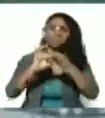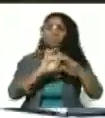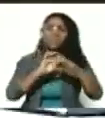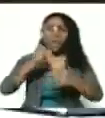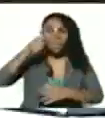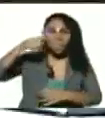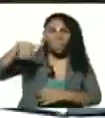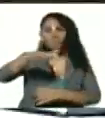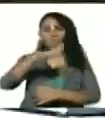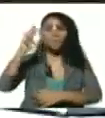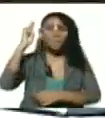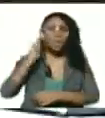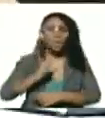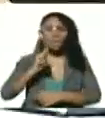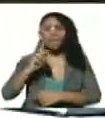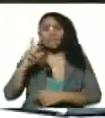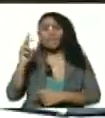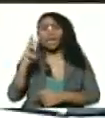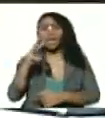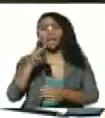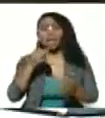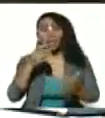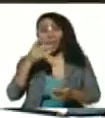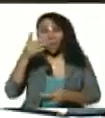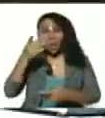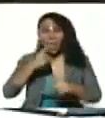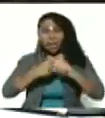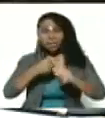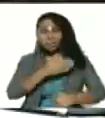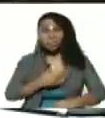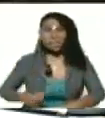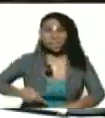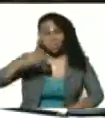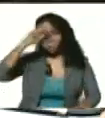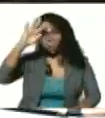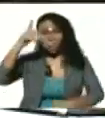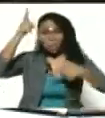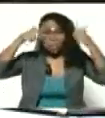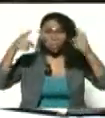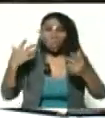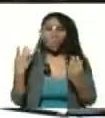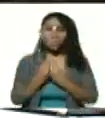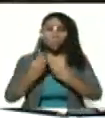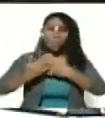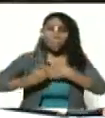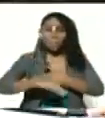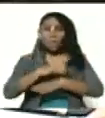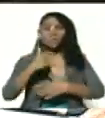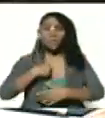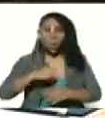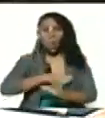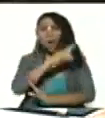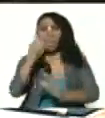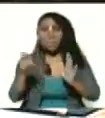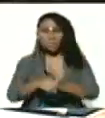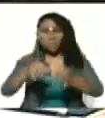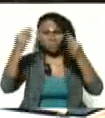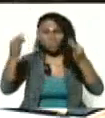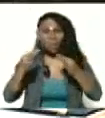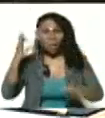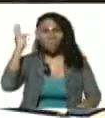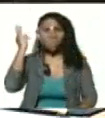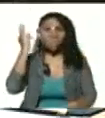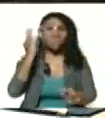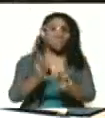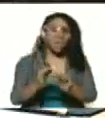de Bolívar y Martí, de Fidel y Chávez saldremos adelante. Tengo absoluta seguridad y absoluta fe que